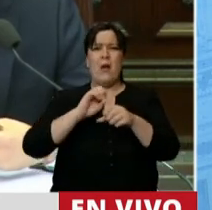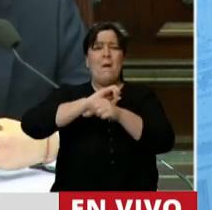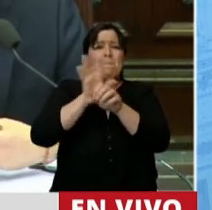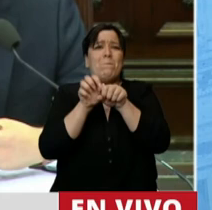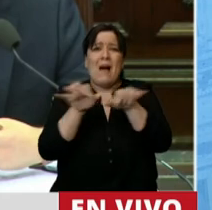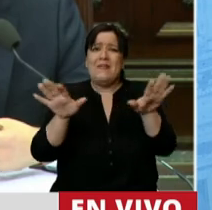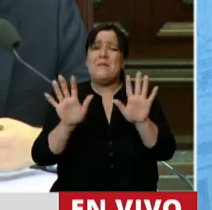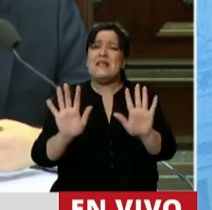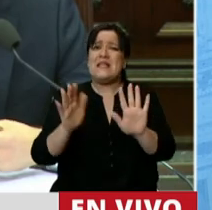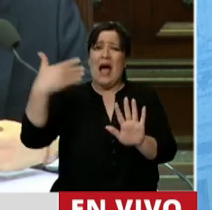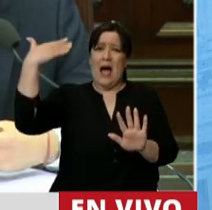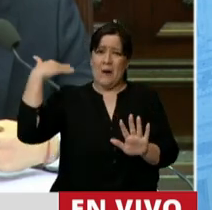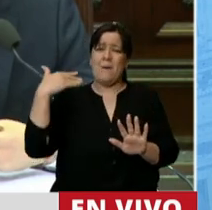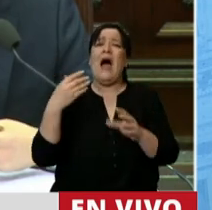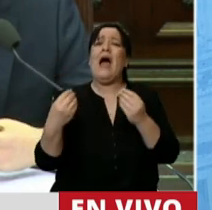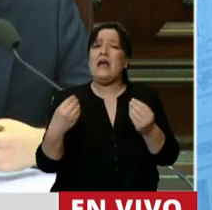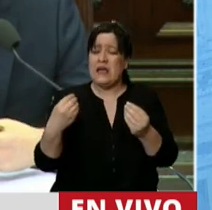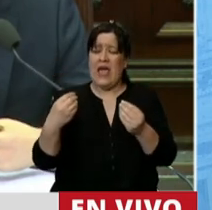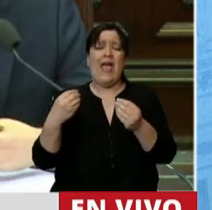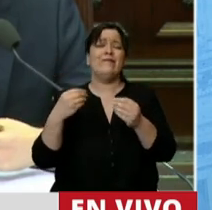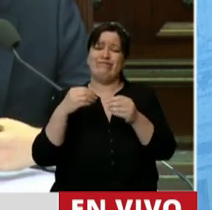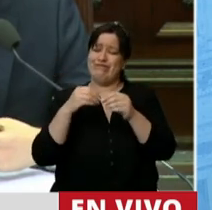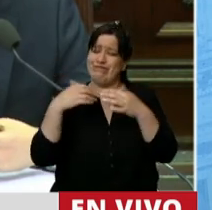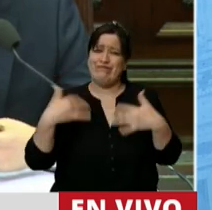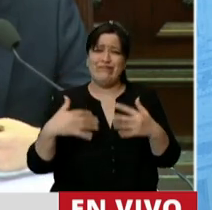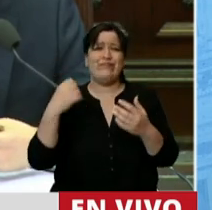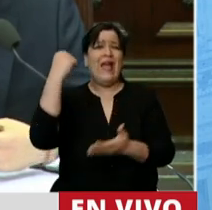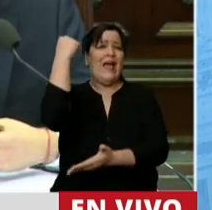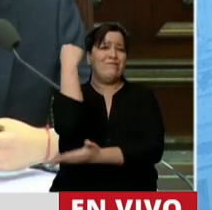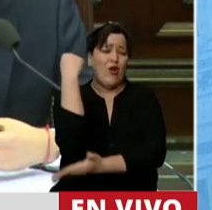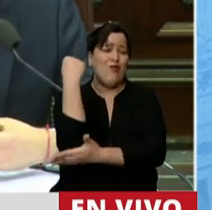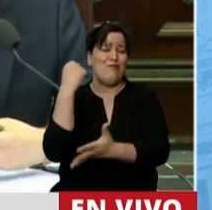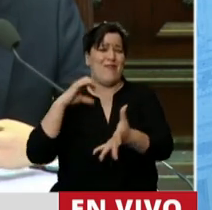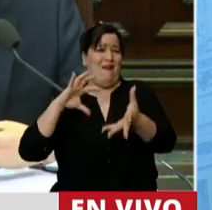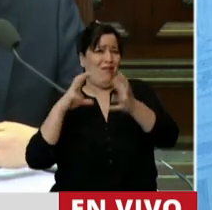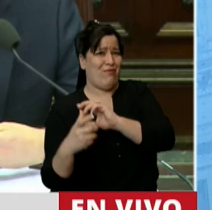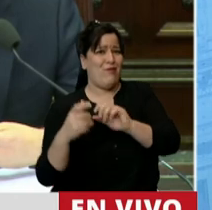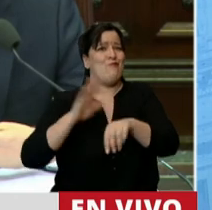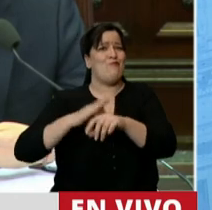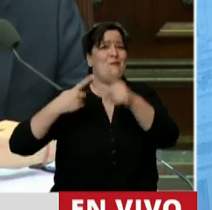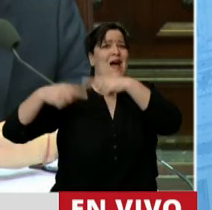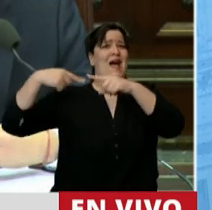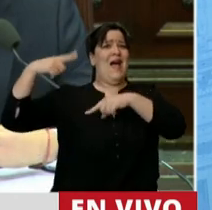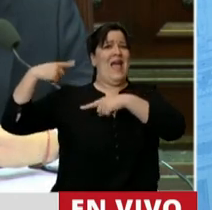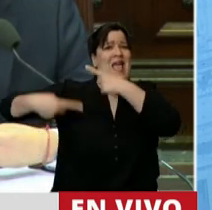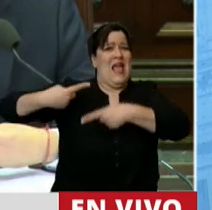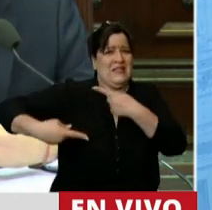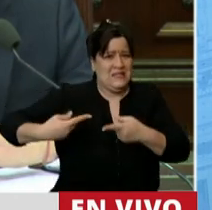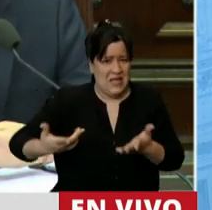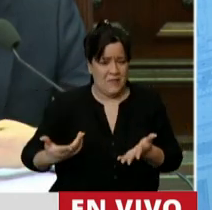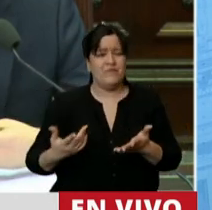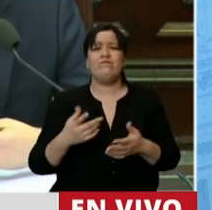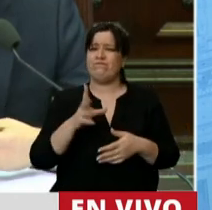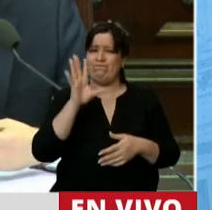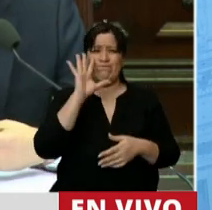ya venía de antes, que es la pandemia de la crisis social y económica que heredamos. Y hoy nosotros queda muy claro